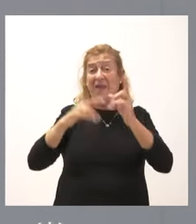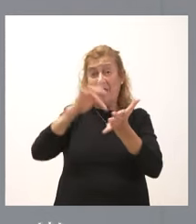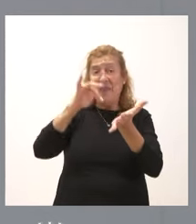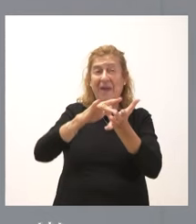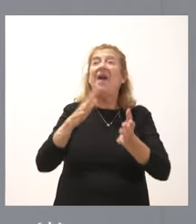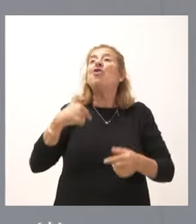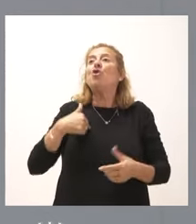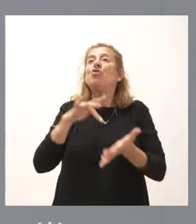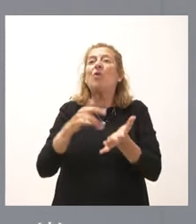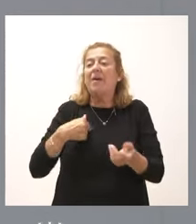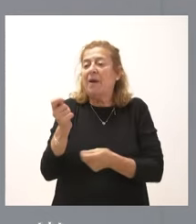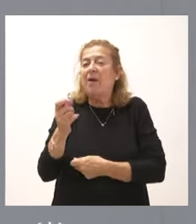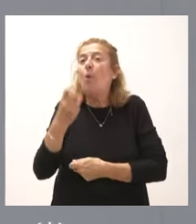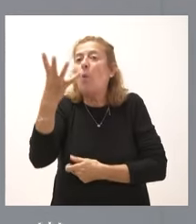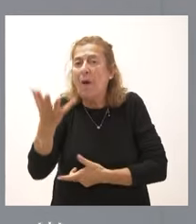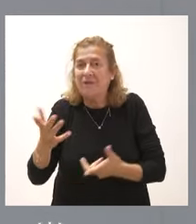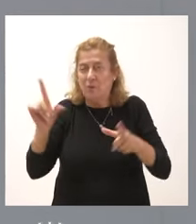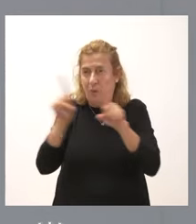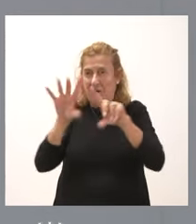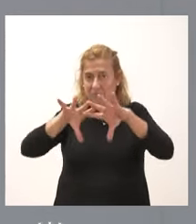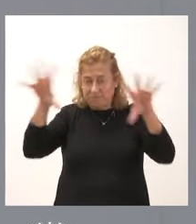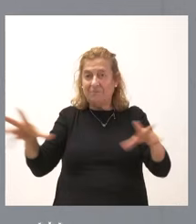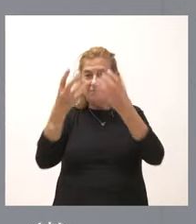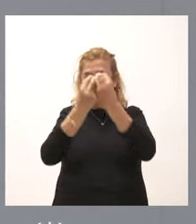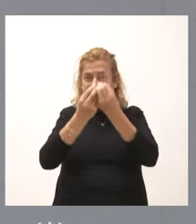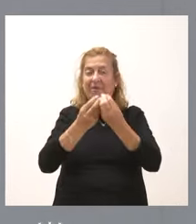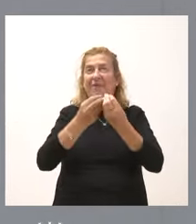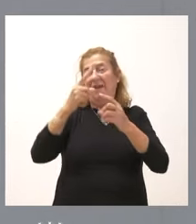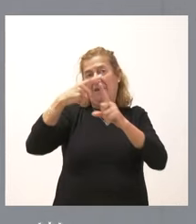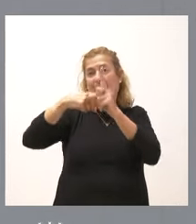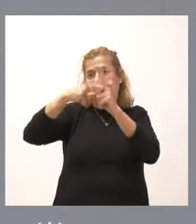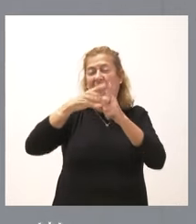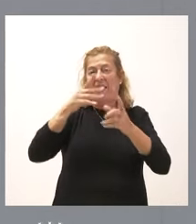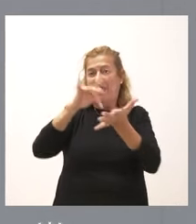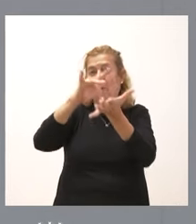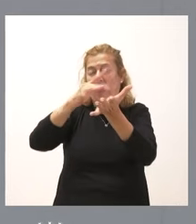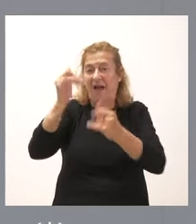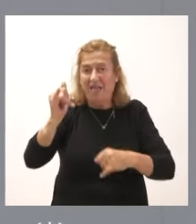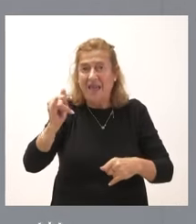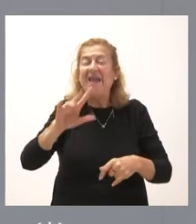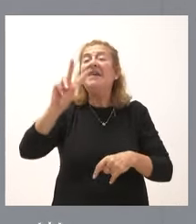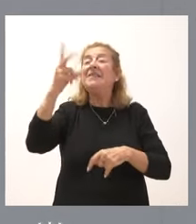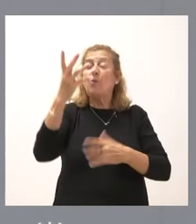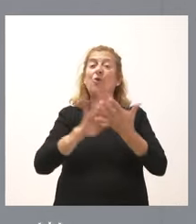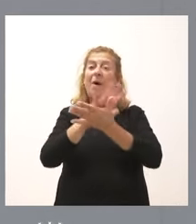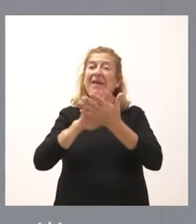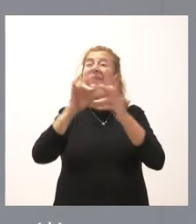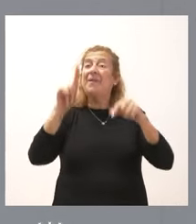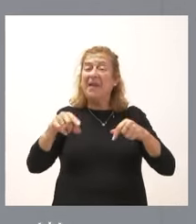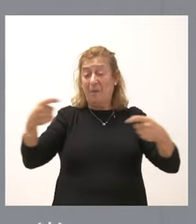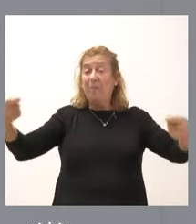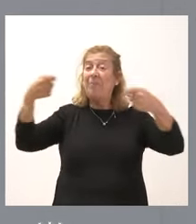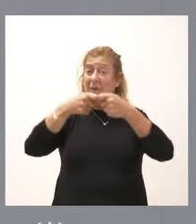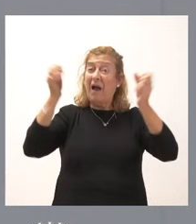Castilla y León dentro de la cifra global de reducción del nivel de endeudamiento? Y, en segundo lugar, se habla de que en el pacto